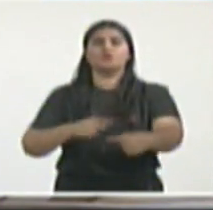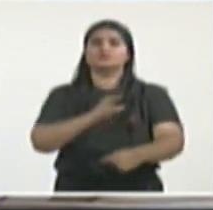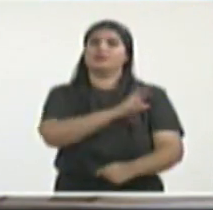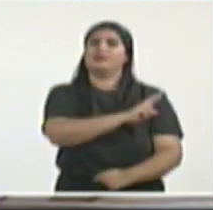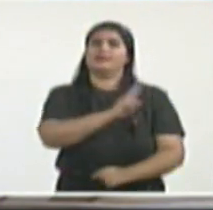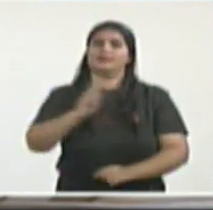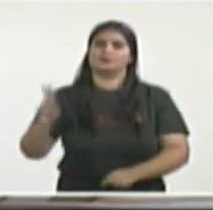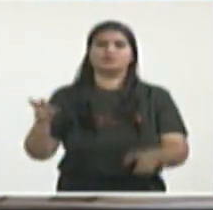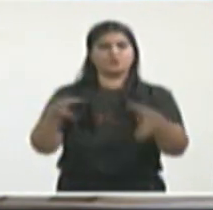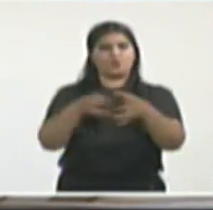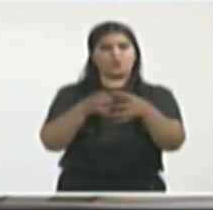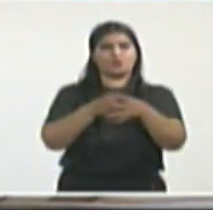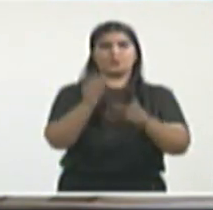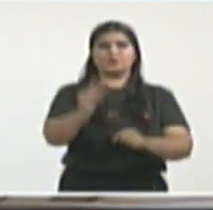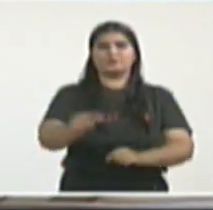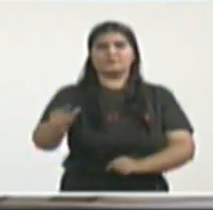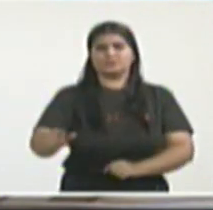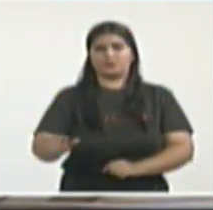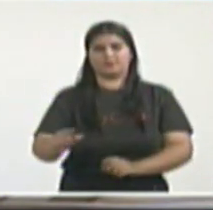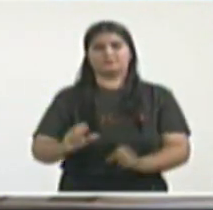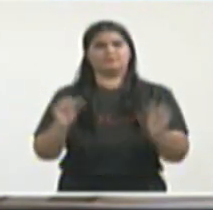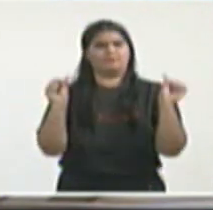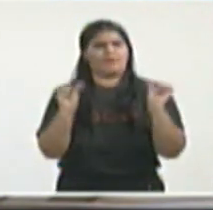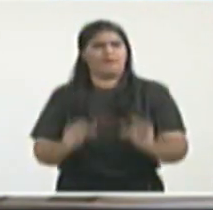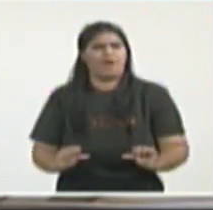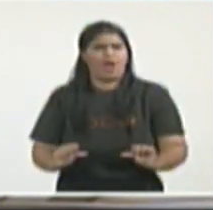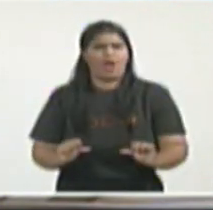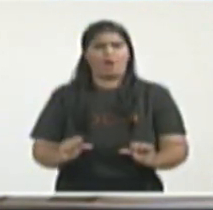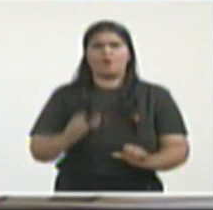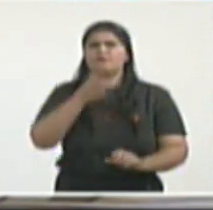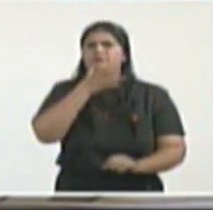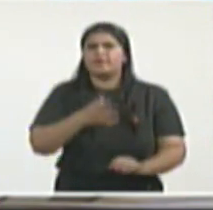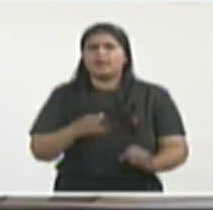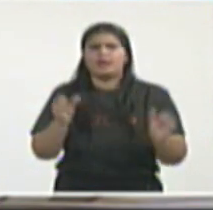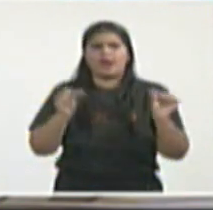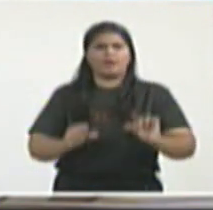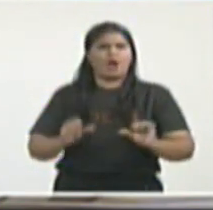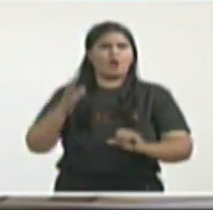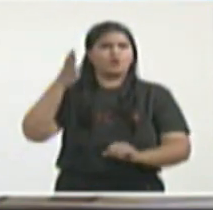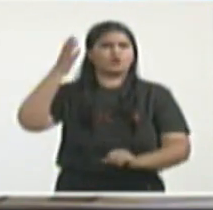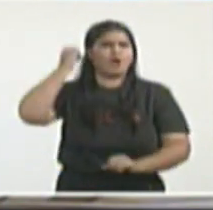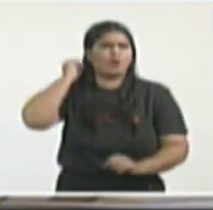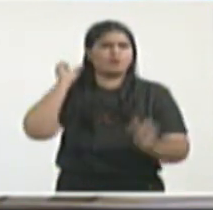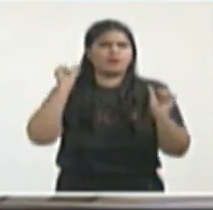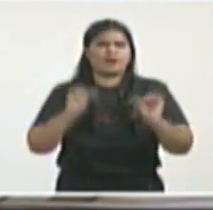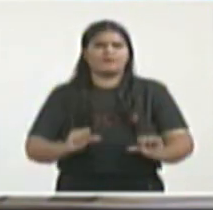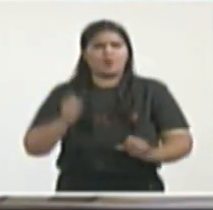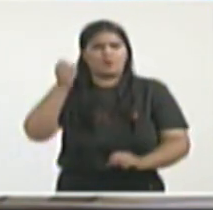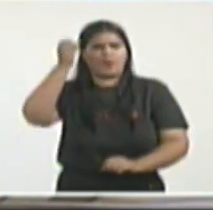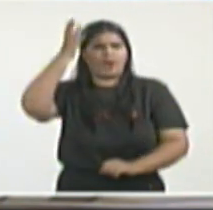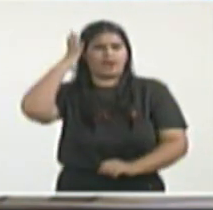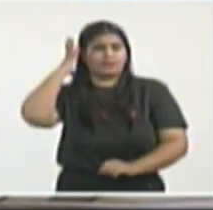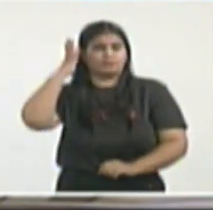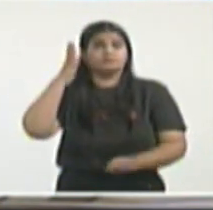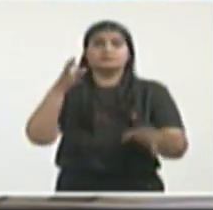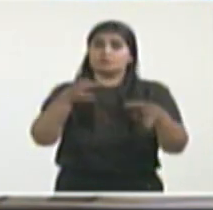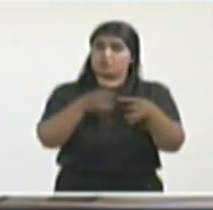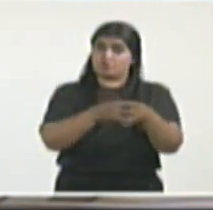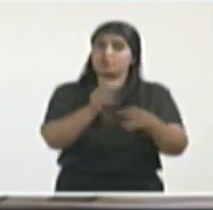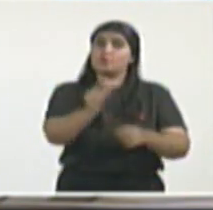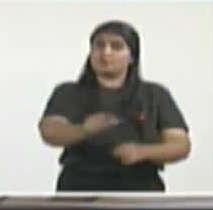llamados al magnicidio, llamados a la violencia. Y en plazo también a Twitter